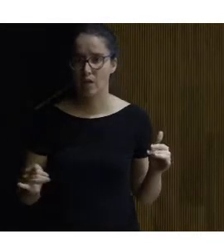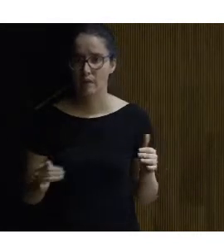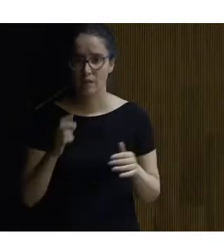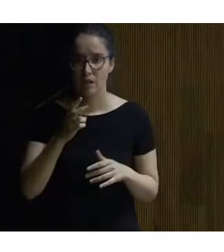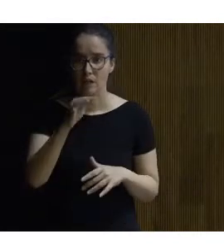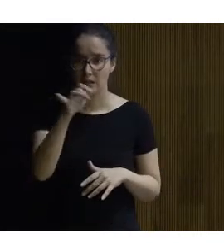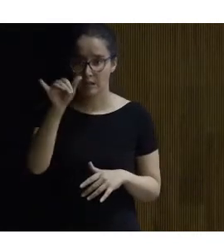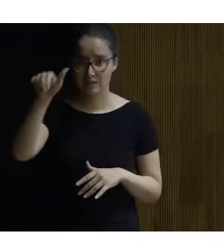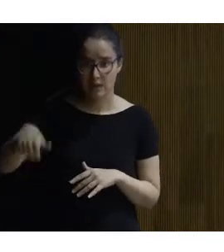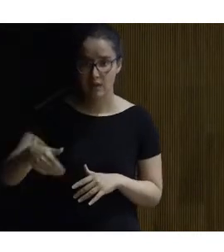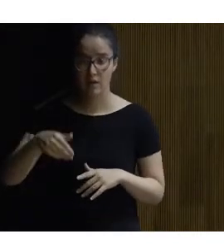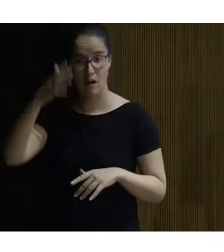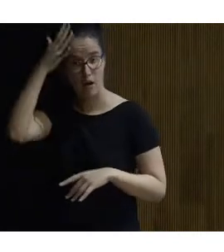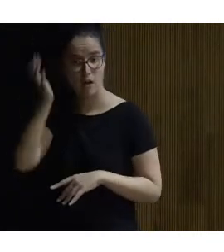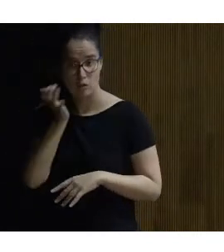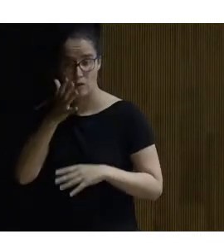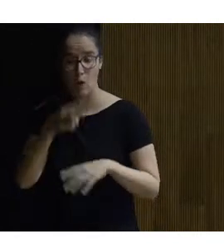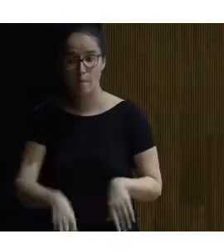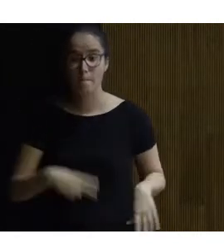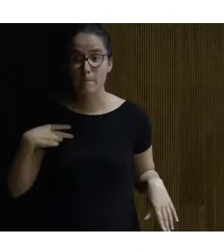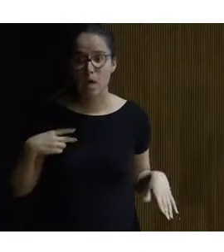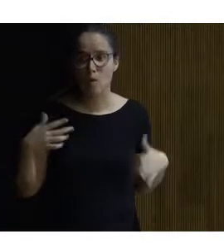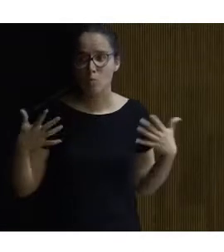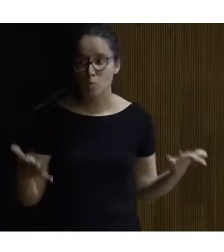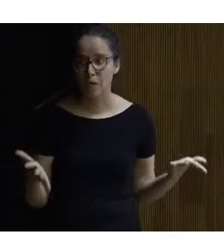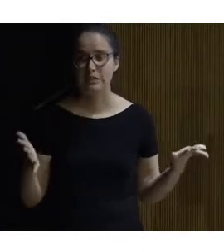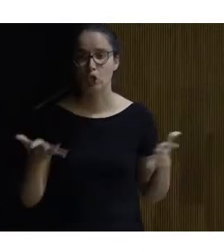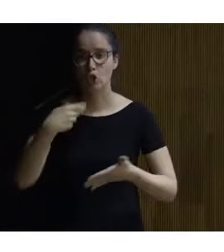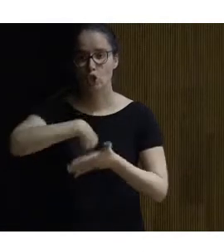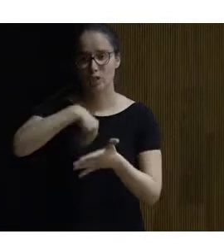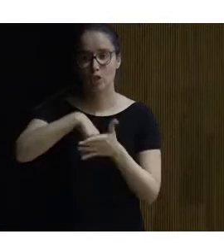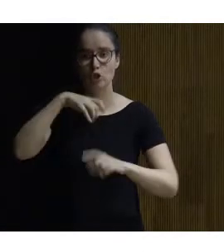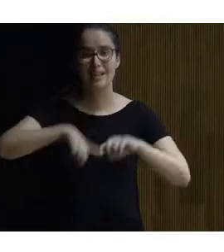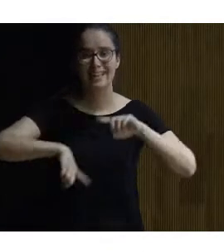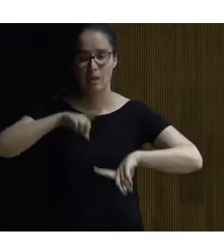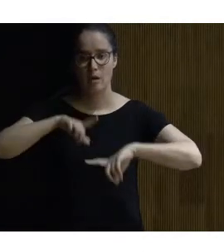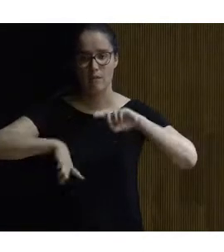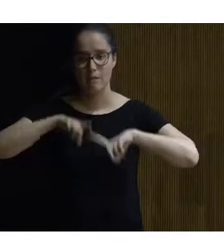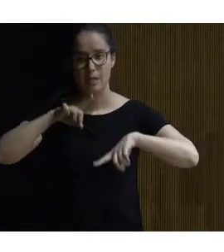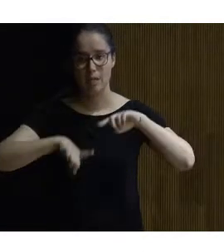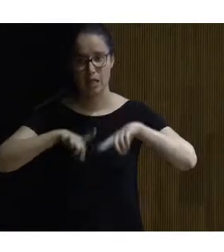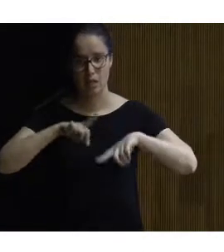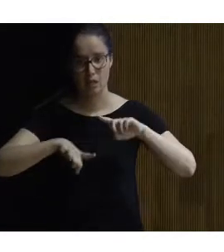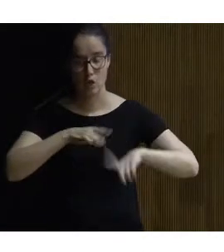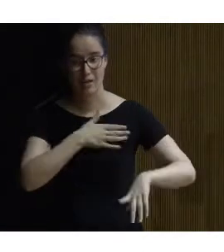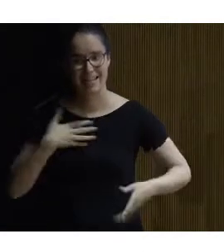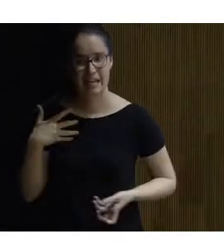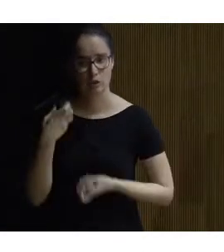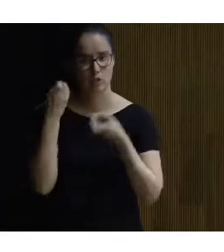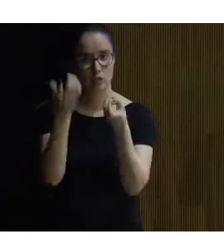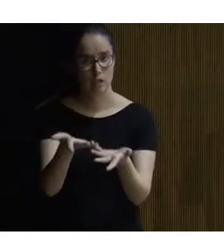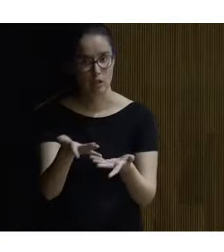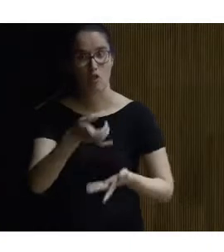Thyssen el Reina Sofía o pues bueno los contenidos dependiendo de lo que de lo que quieras contar